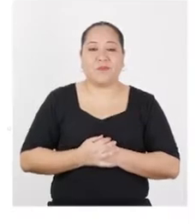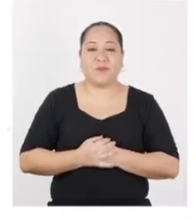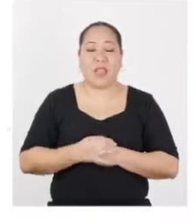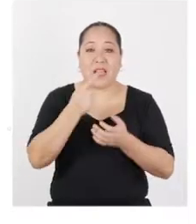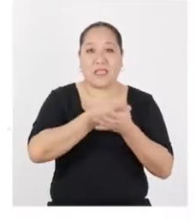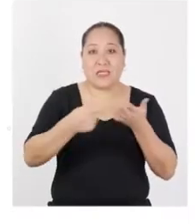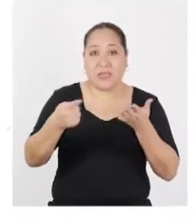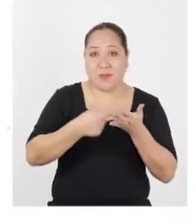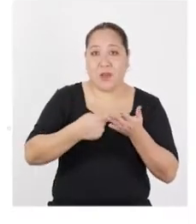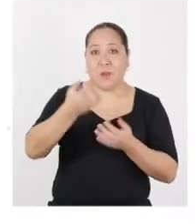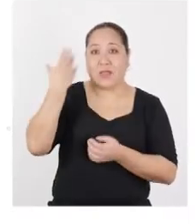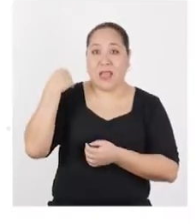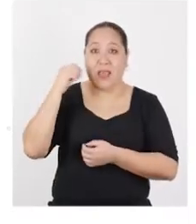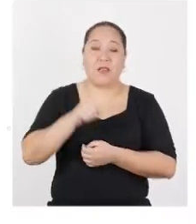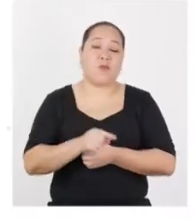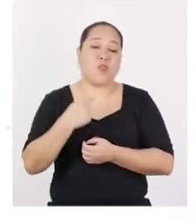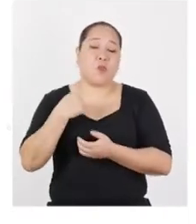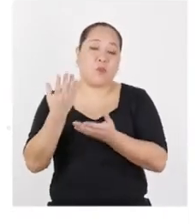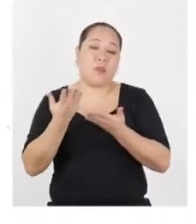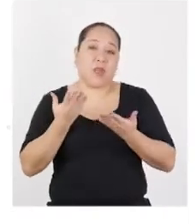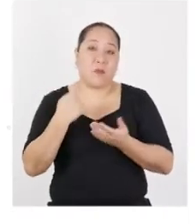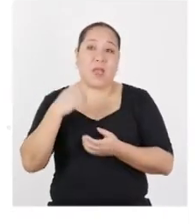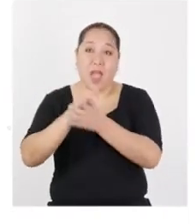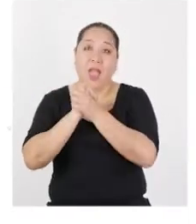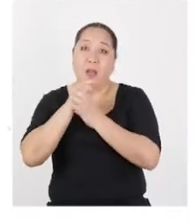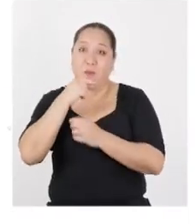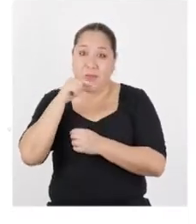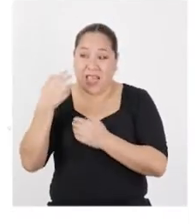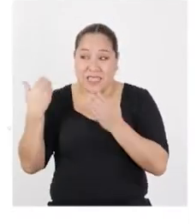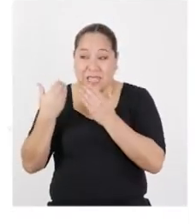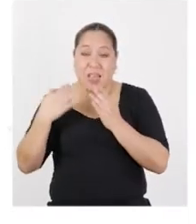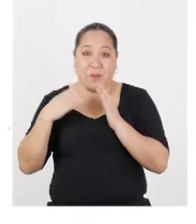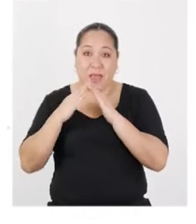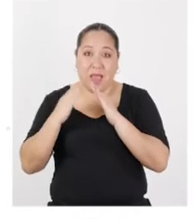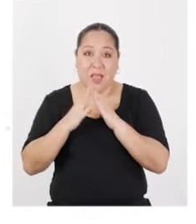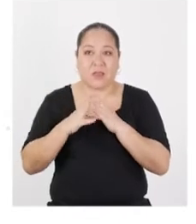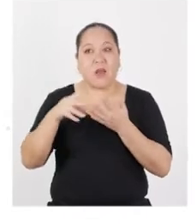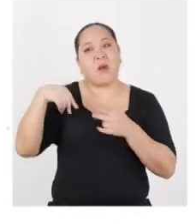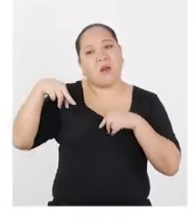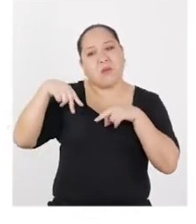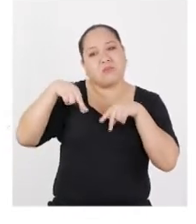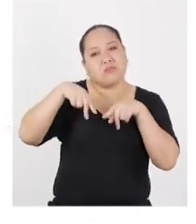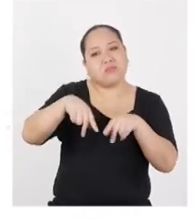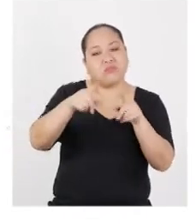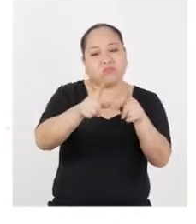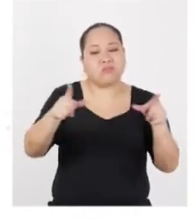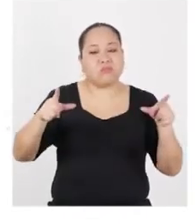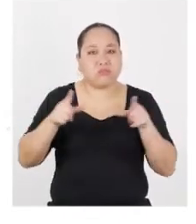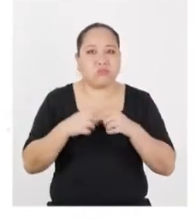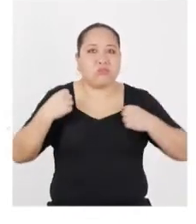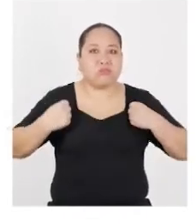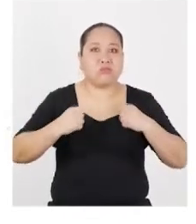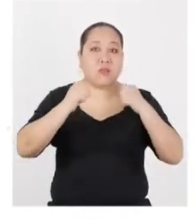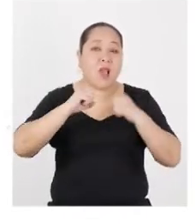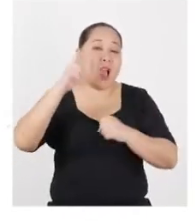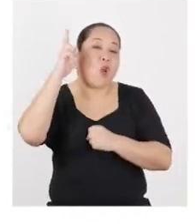La semana pasada fui invitada por una amiga del colegio que vive cerca de mi casa. Para una bailada al aire libre, en un parque cerca de su